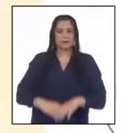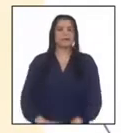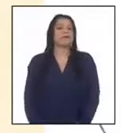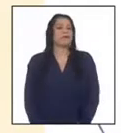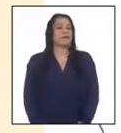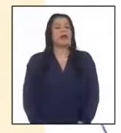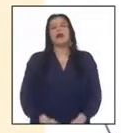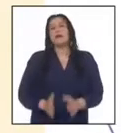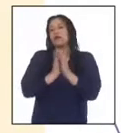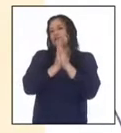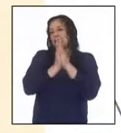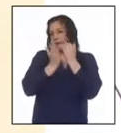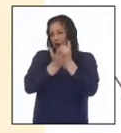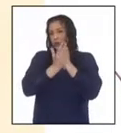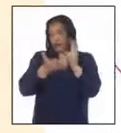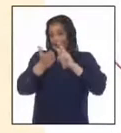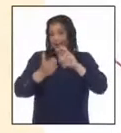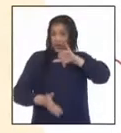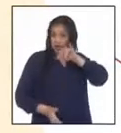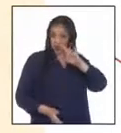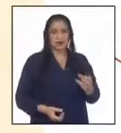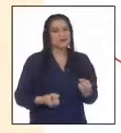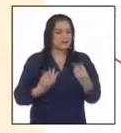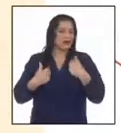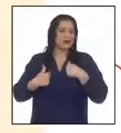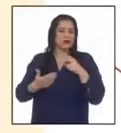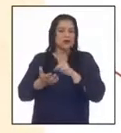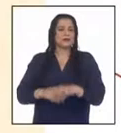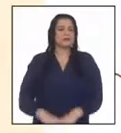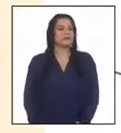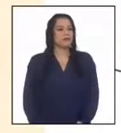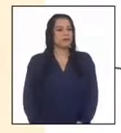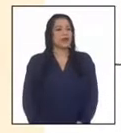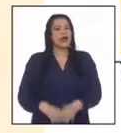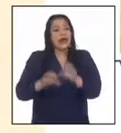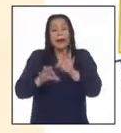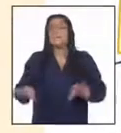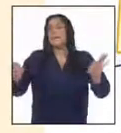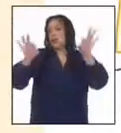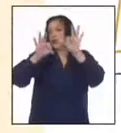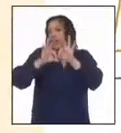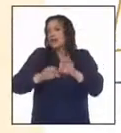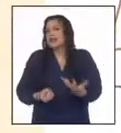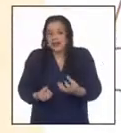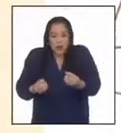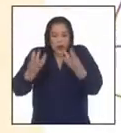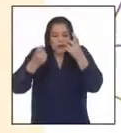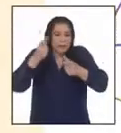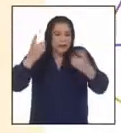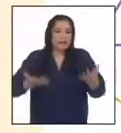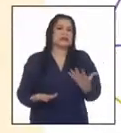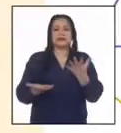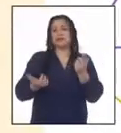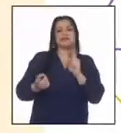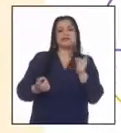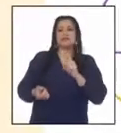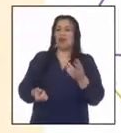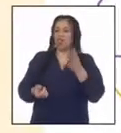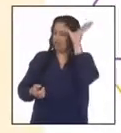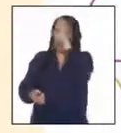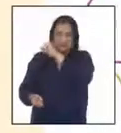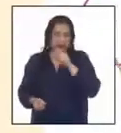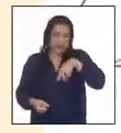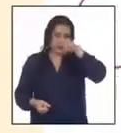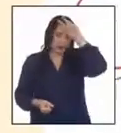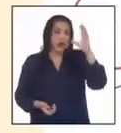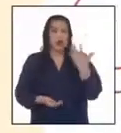Junior, ¿me ayudas leyéndolo? Claro que sí, profesora. Importancia de la demografía y su descuido en el Perú. No hay